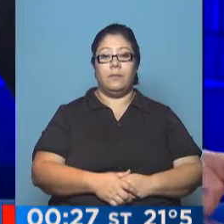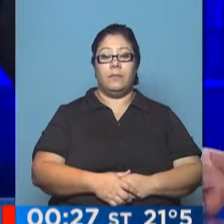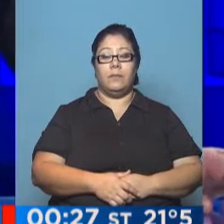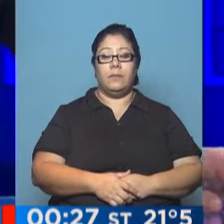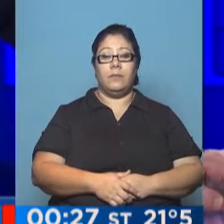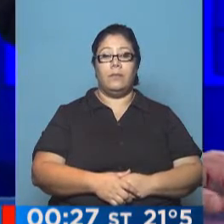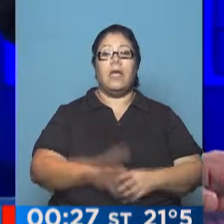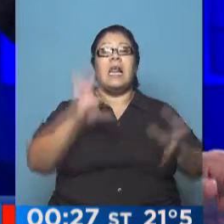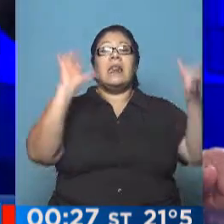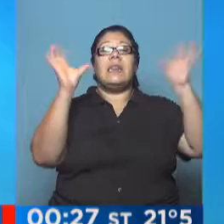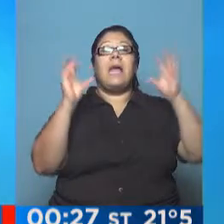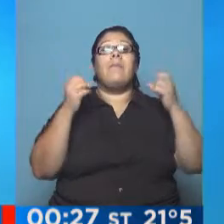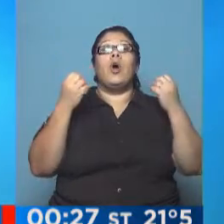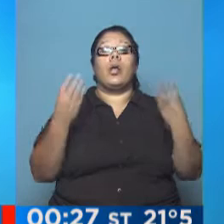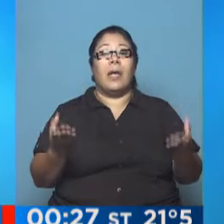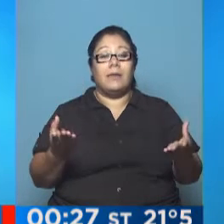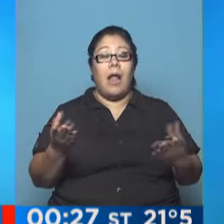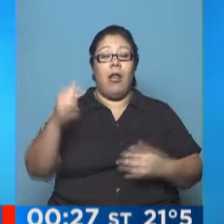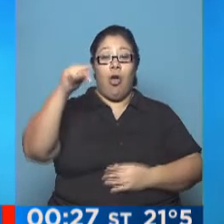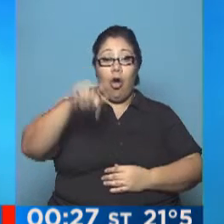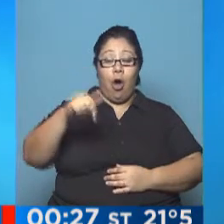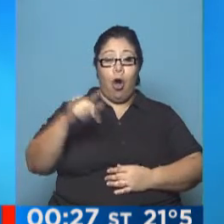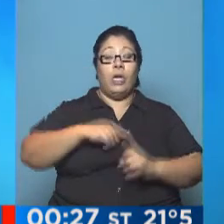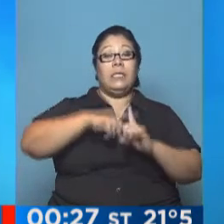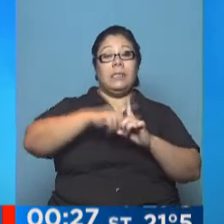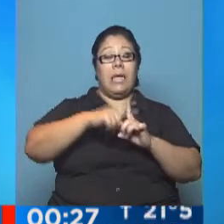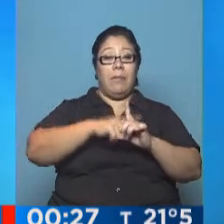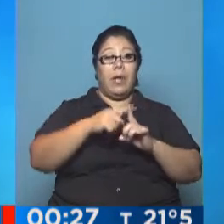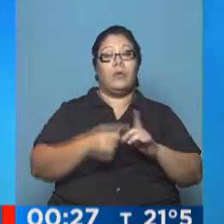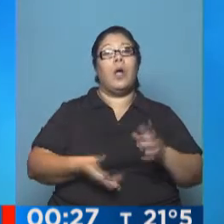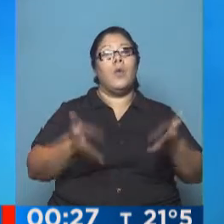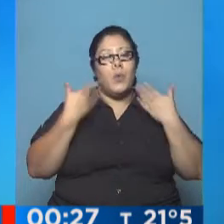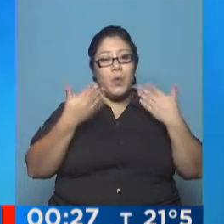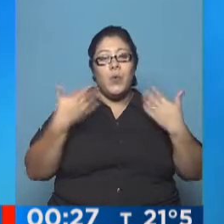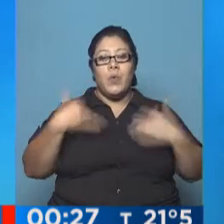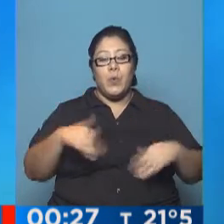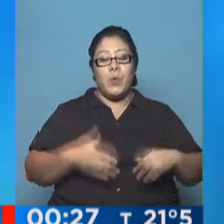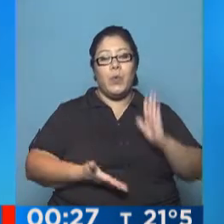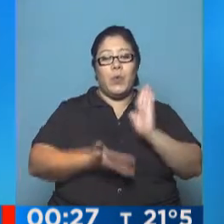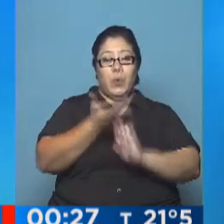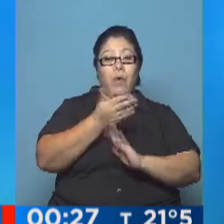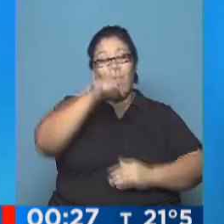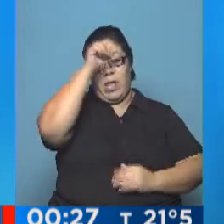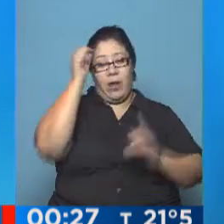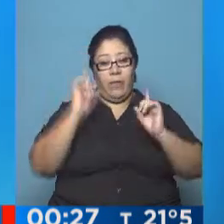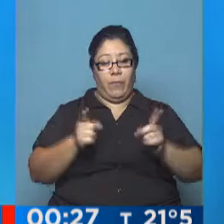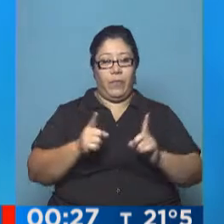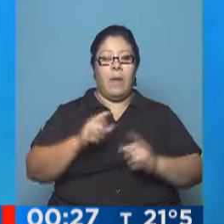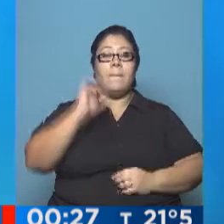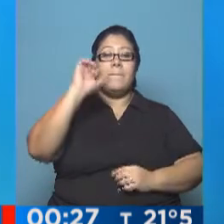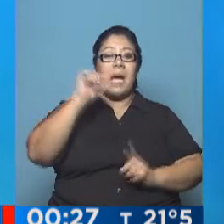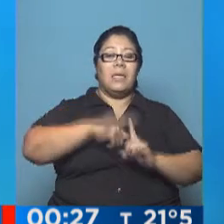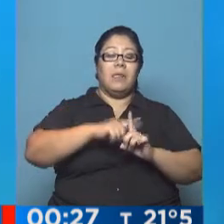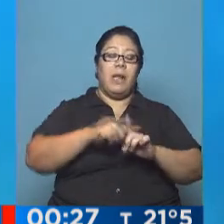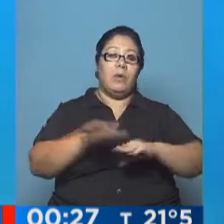¿Qué pasa con el tiempo? ¿Cómo nos va a tratar este día? Bueno, la temperatura elevada, claro. Todavía es verano, 18, la mínima, 30, la